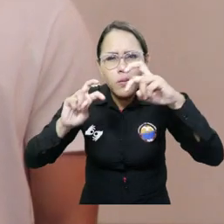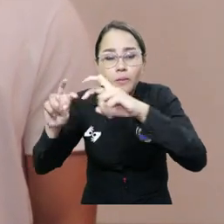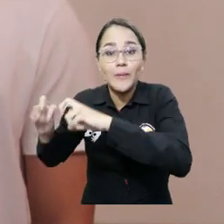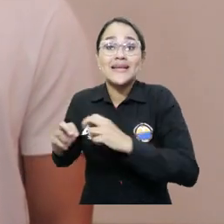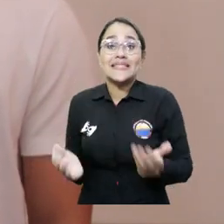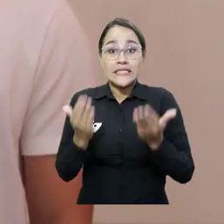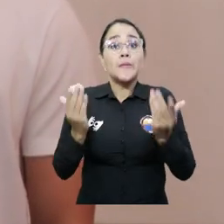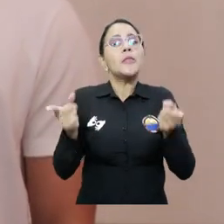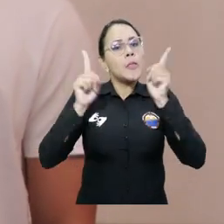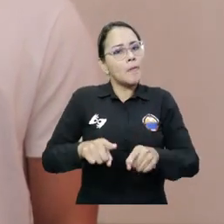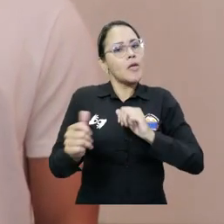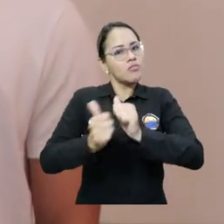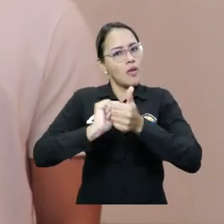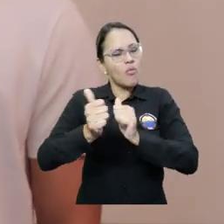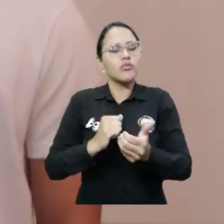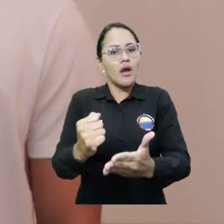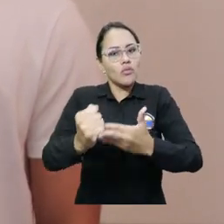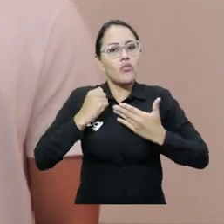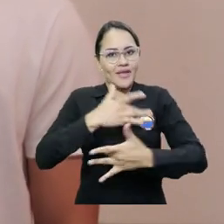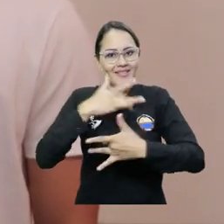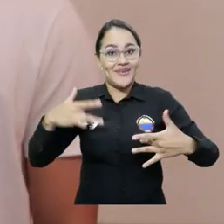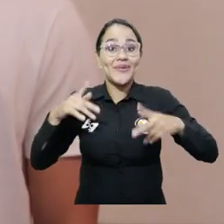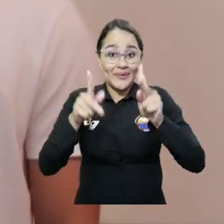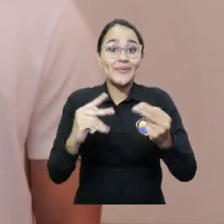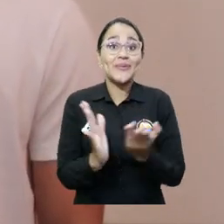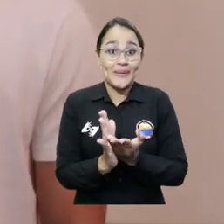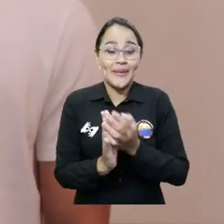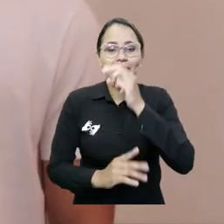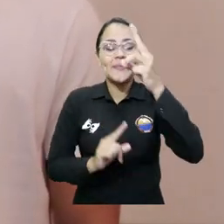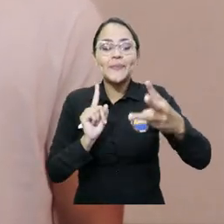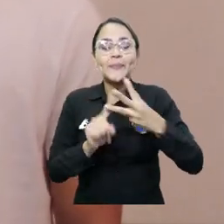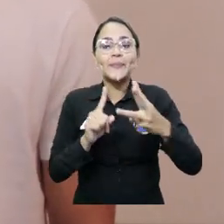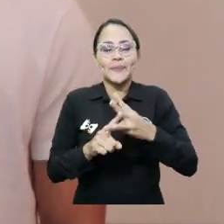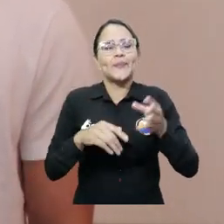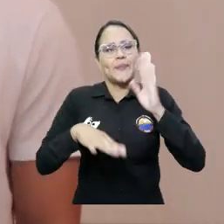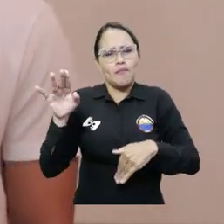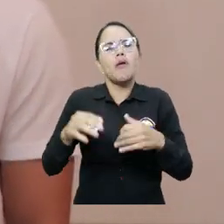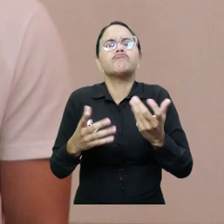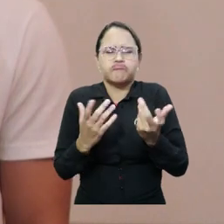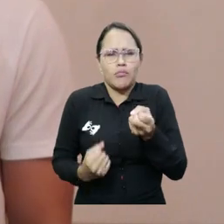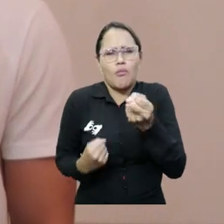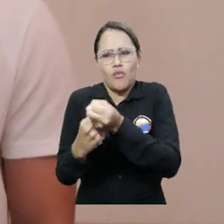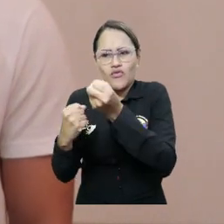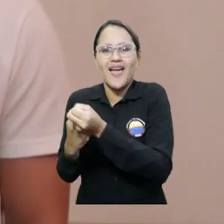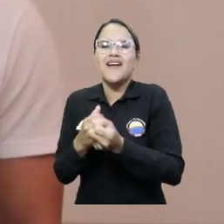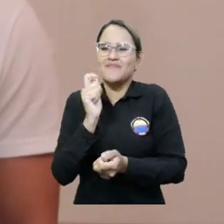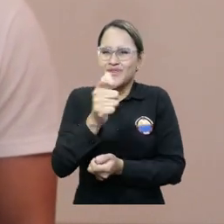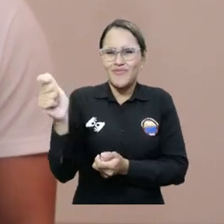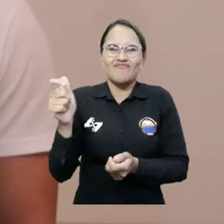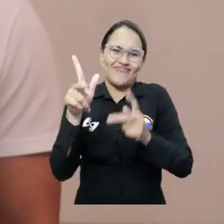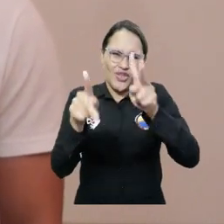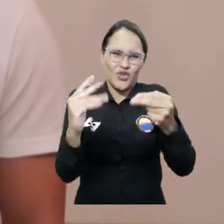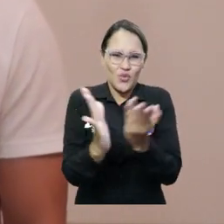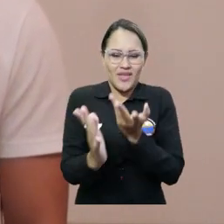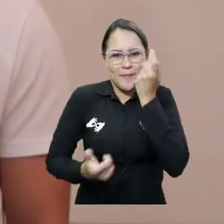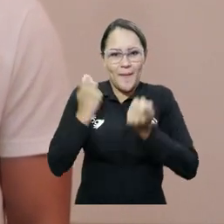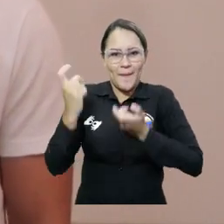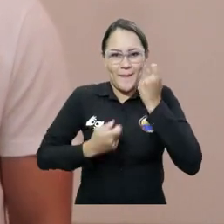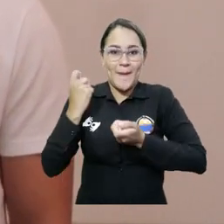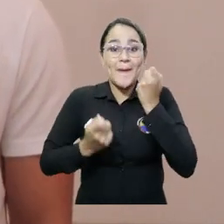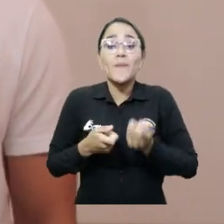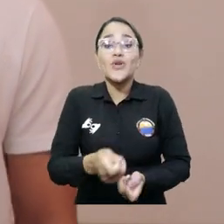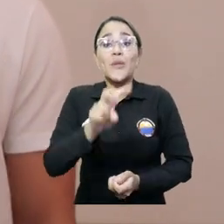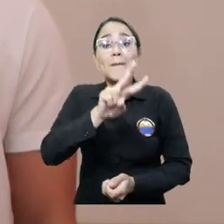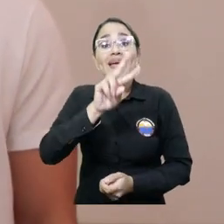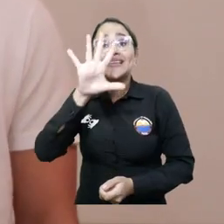como herramienta fundamental para la salud de los estudiantes. Y por último, apoyar a nuestros compañeros emprendedores que día a día dependen de ello. Este 25